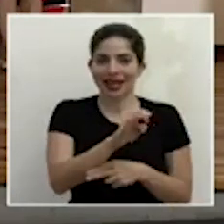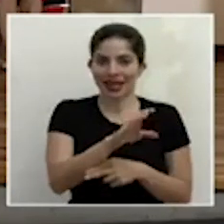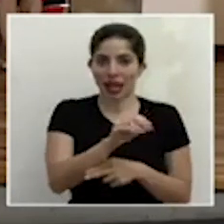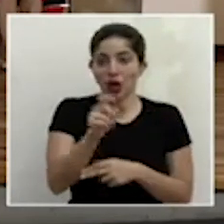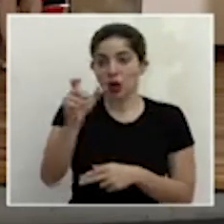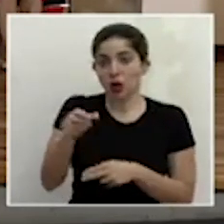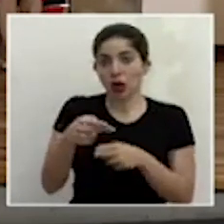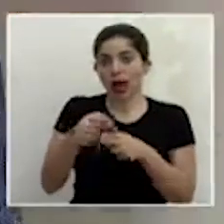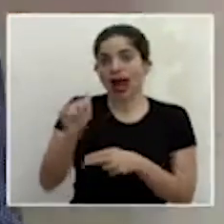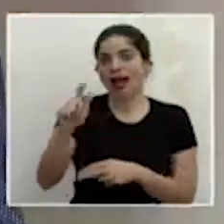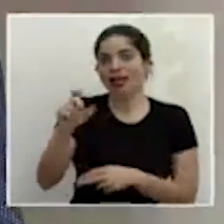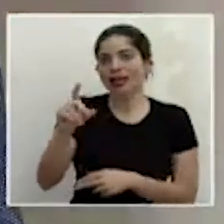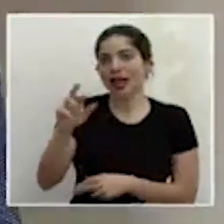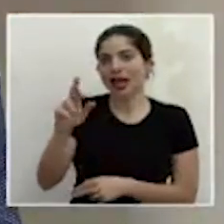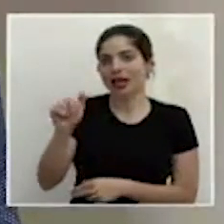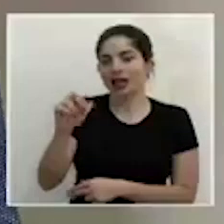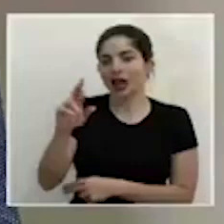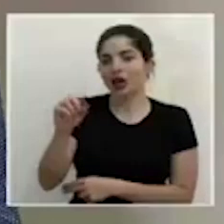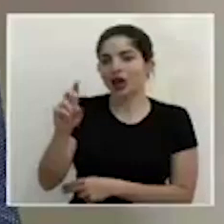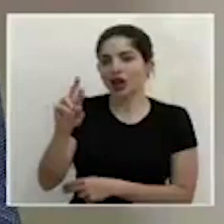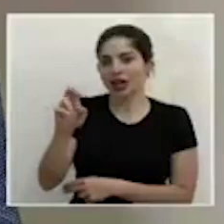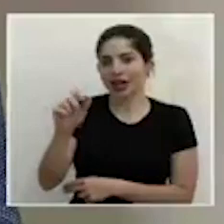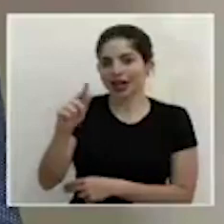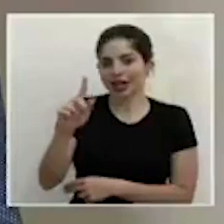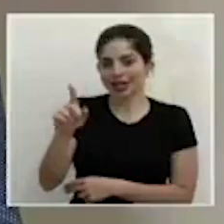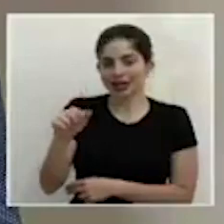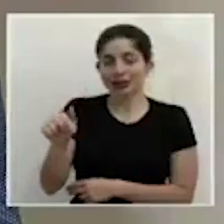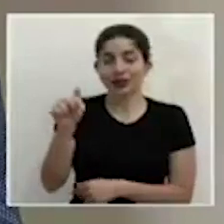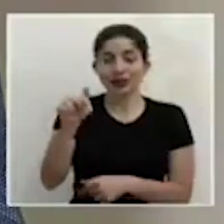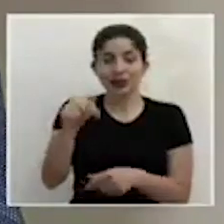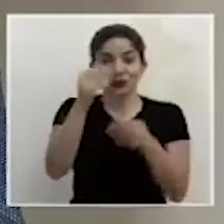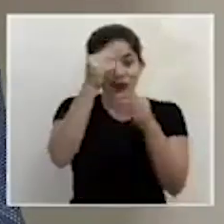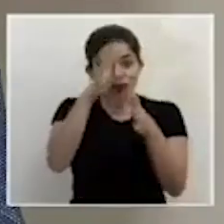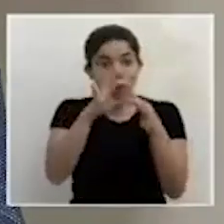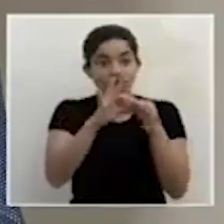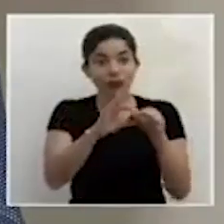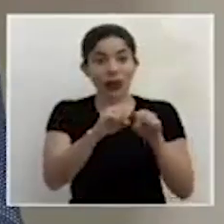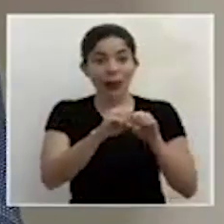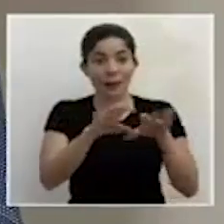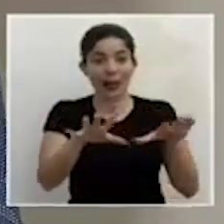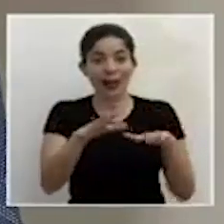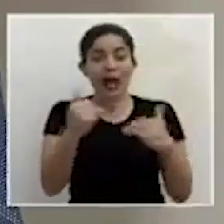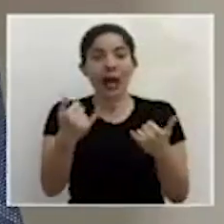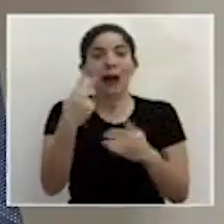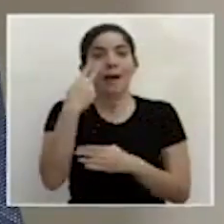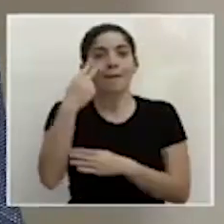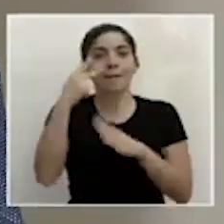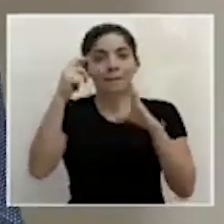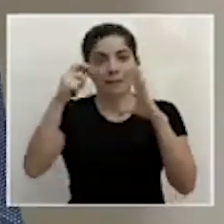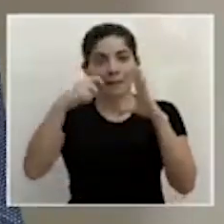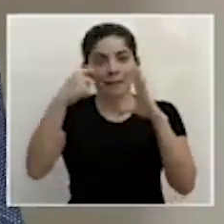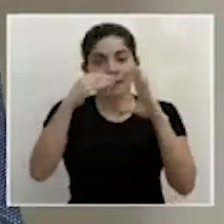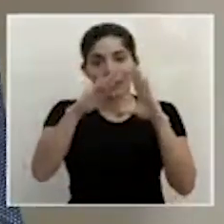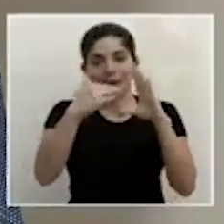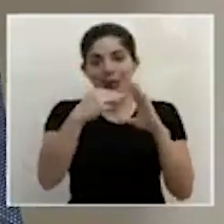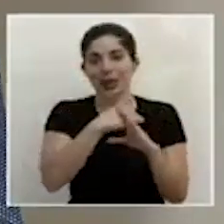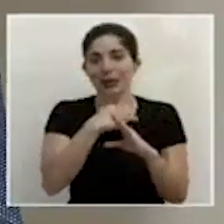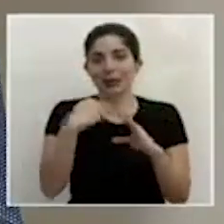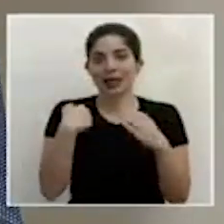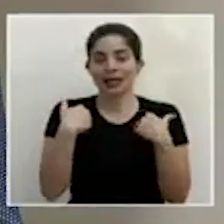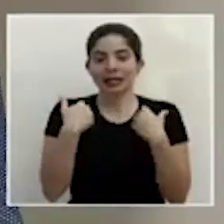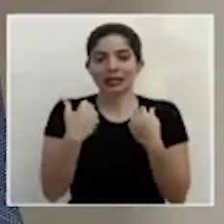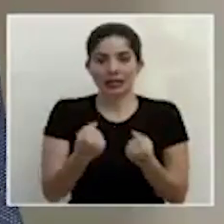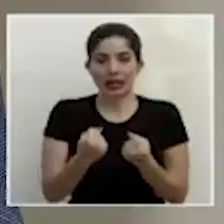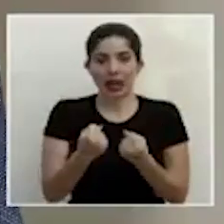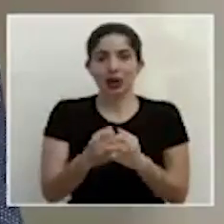Rodríguez. Iniciamos con el reporte epidemiológico para este domingo, así que veremos un video enviado por el ministro de Salud, el doctor